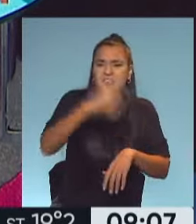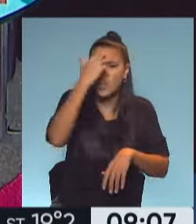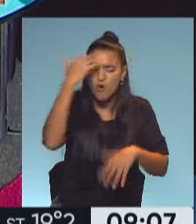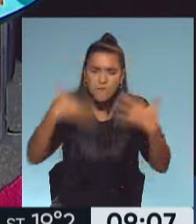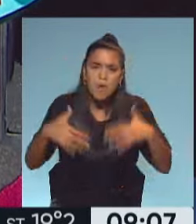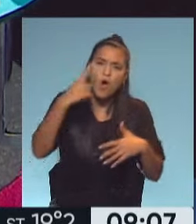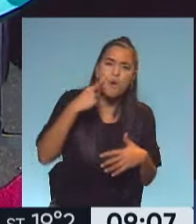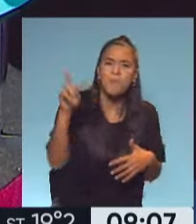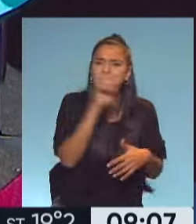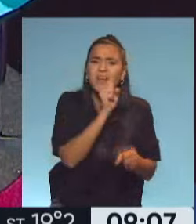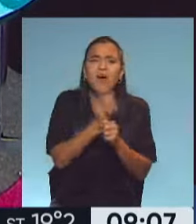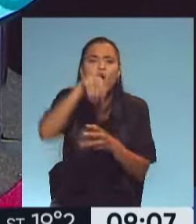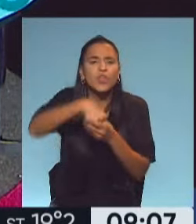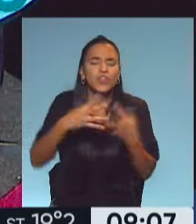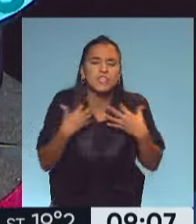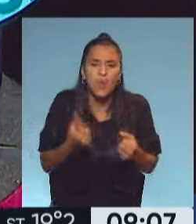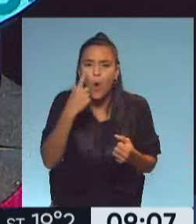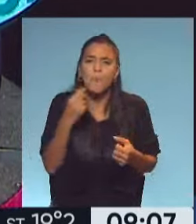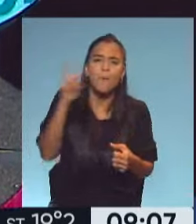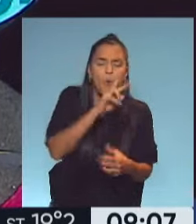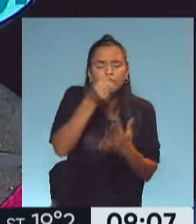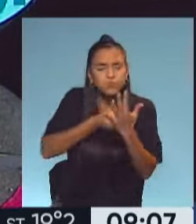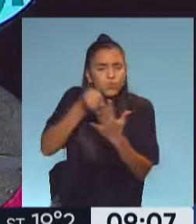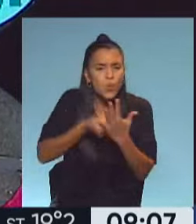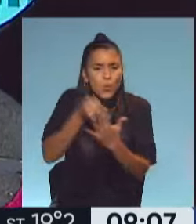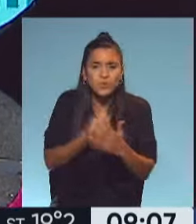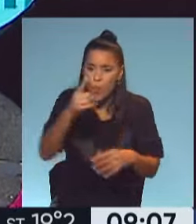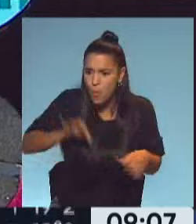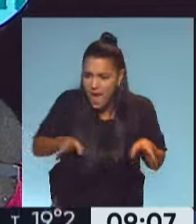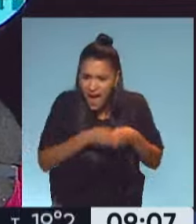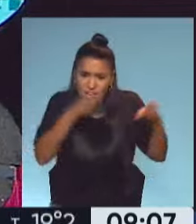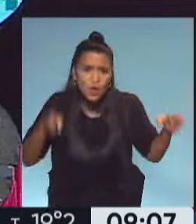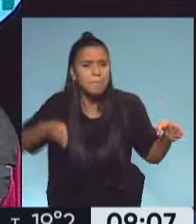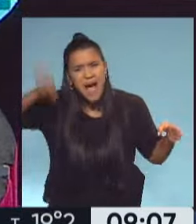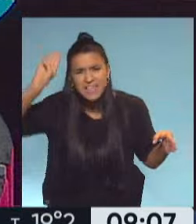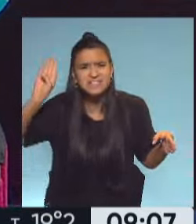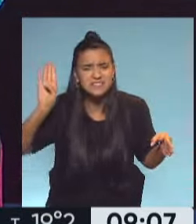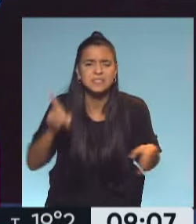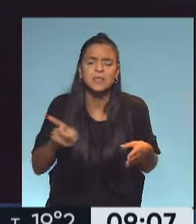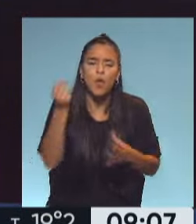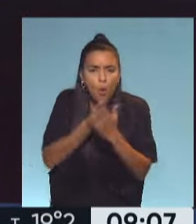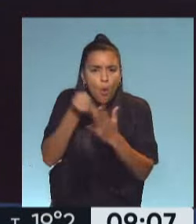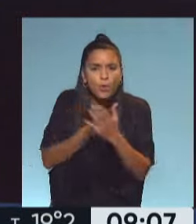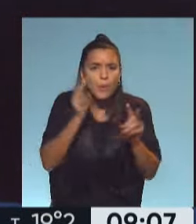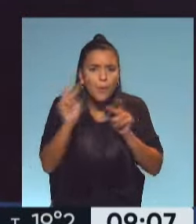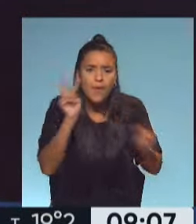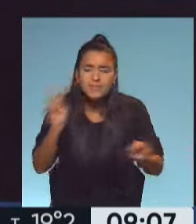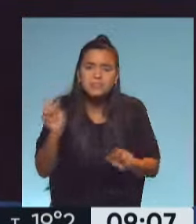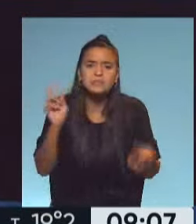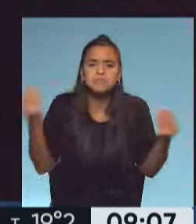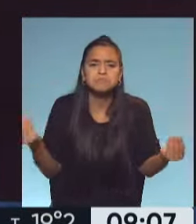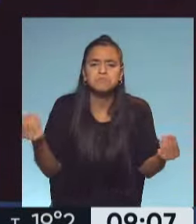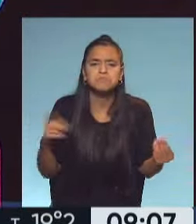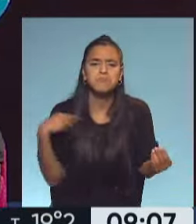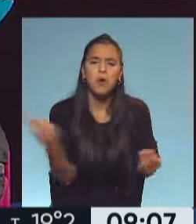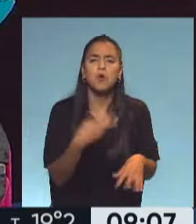de trabajadores y trabajadoras de la salud que le están poniendo el pecho hace más de un año y pico. Y ven que los demás hacemos